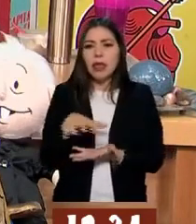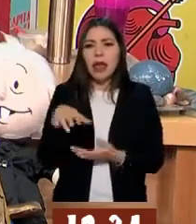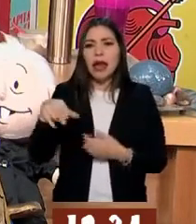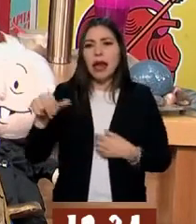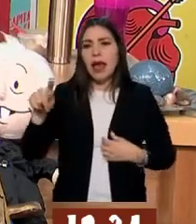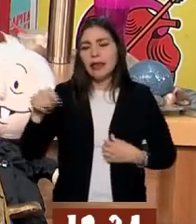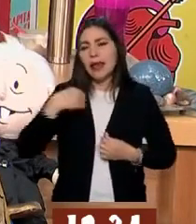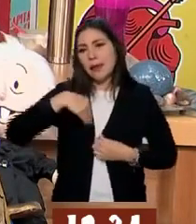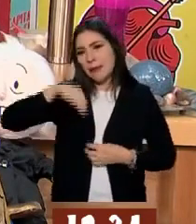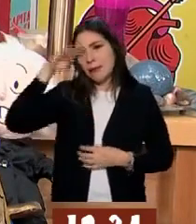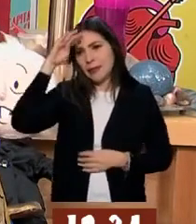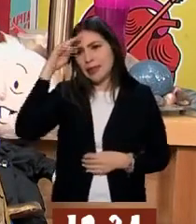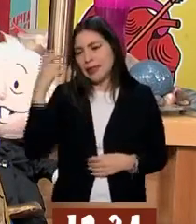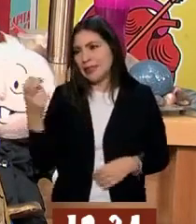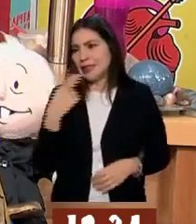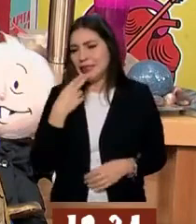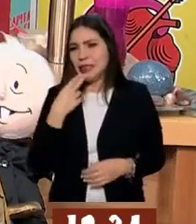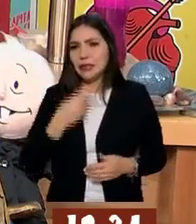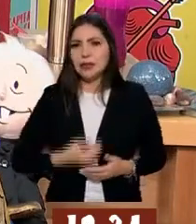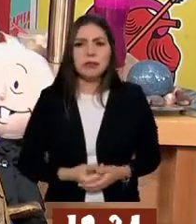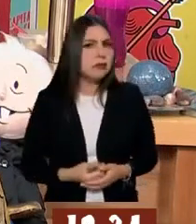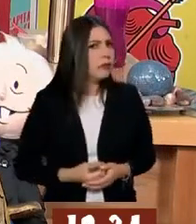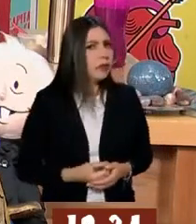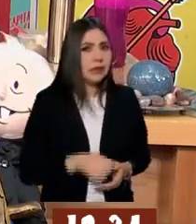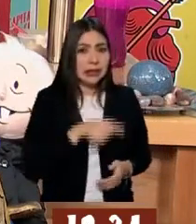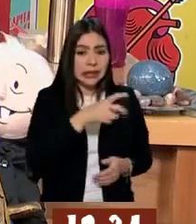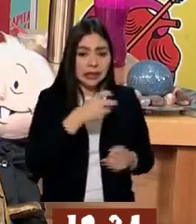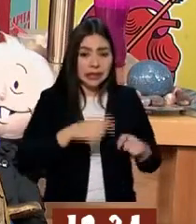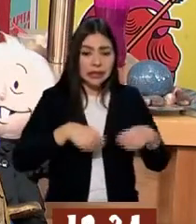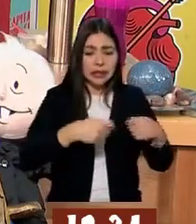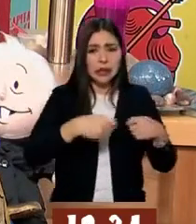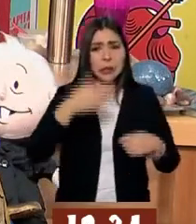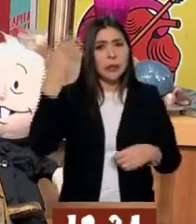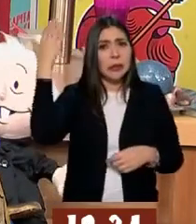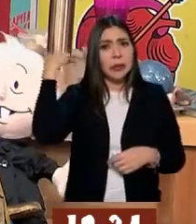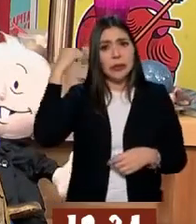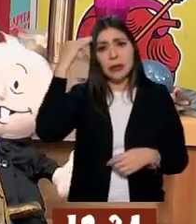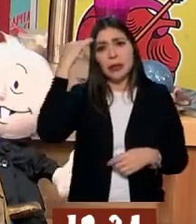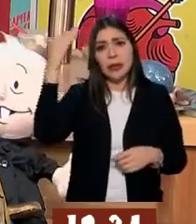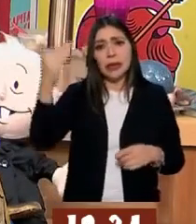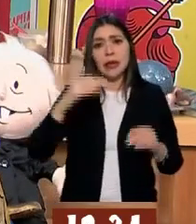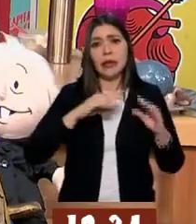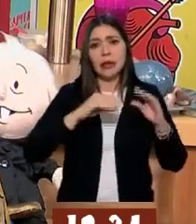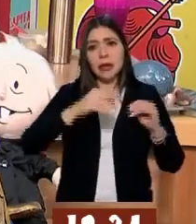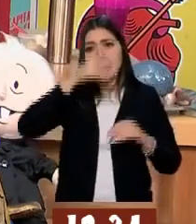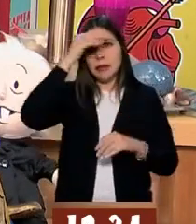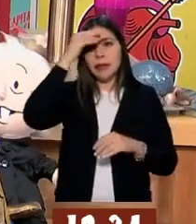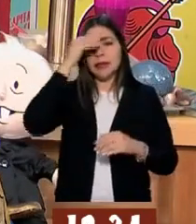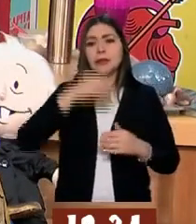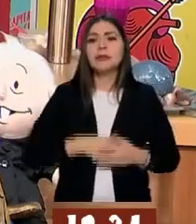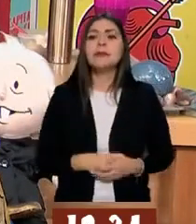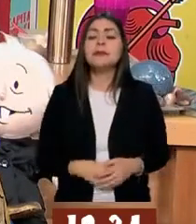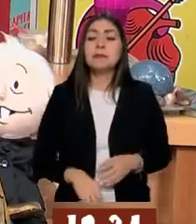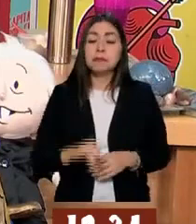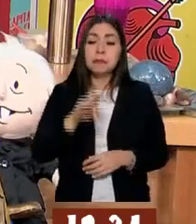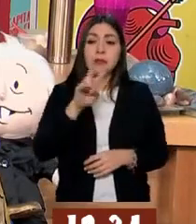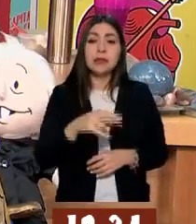que ya vienen de hace mucho, ¿verdad, Rafita? Sí, sí. Oye, antes que se me olvide,